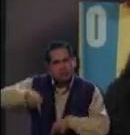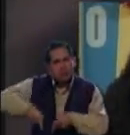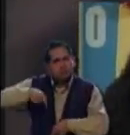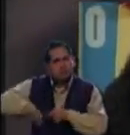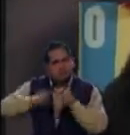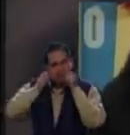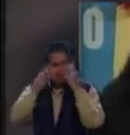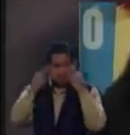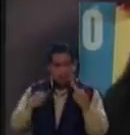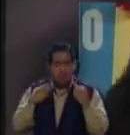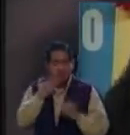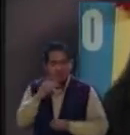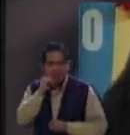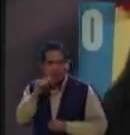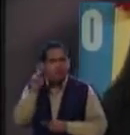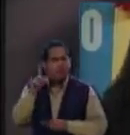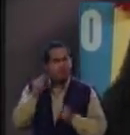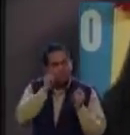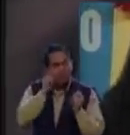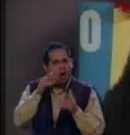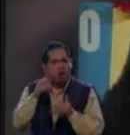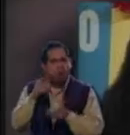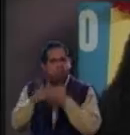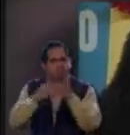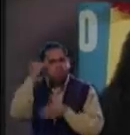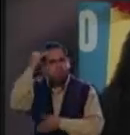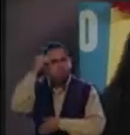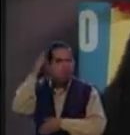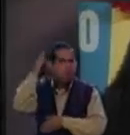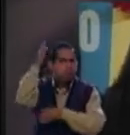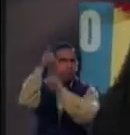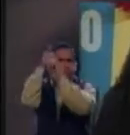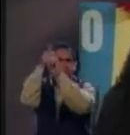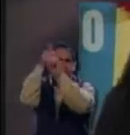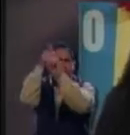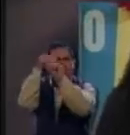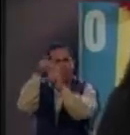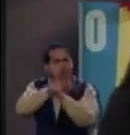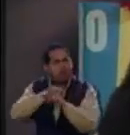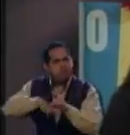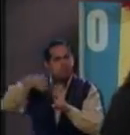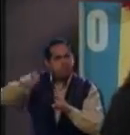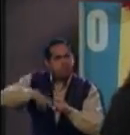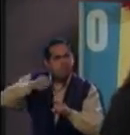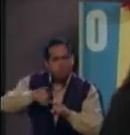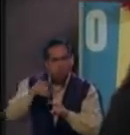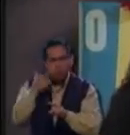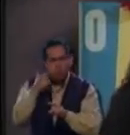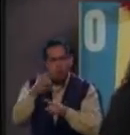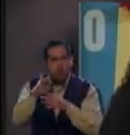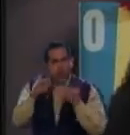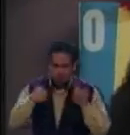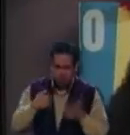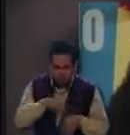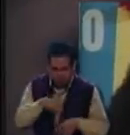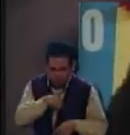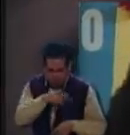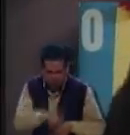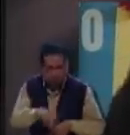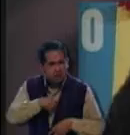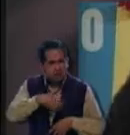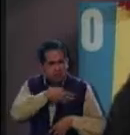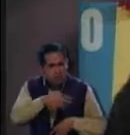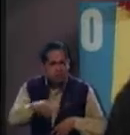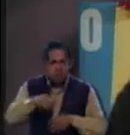una pata de palo. Bueno, no son muy bonitas, pero te impulsa de que dices, ok, va, me la juego y yo soy yo